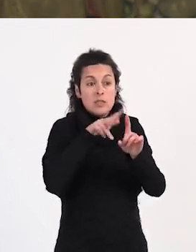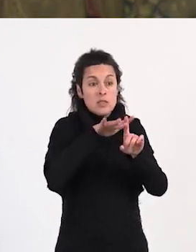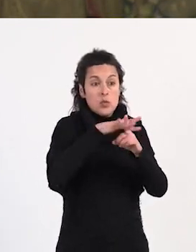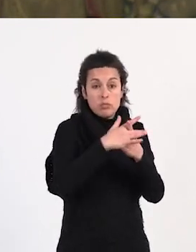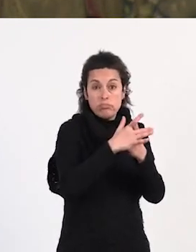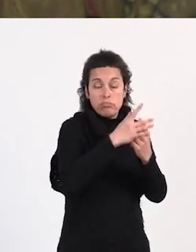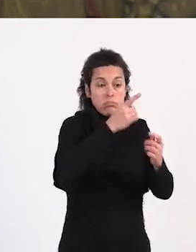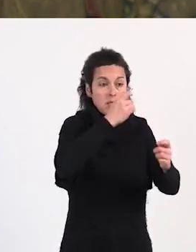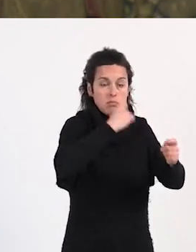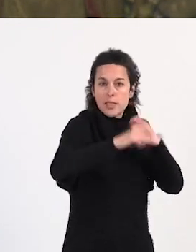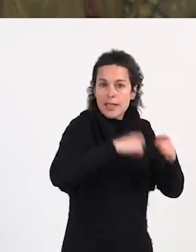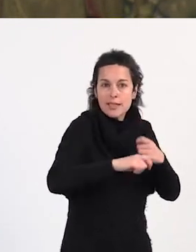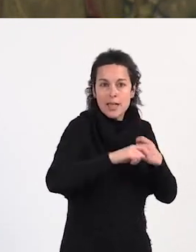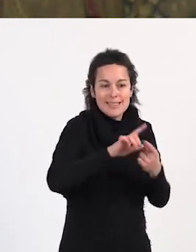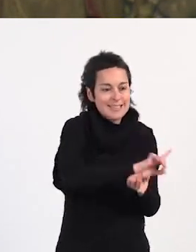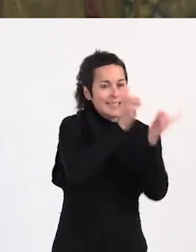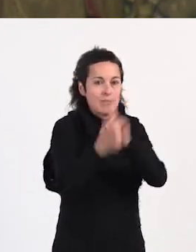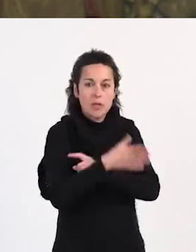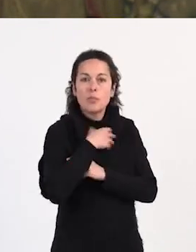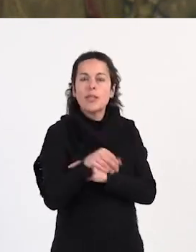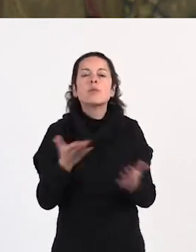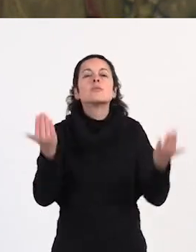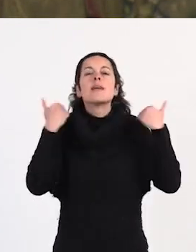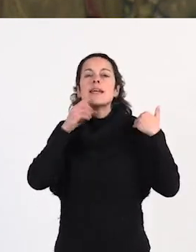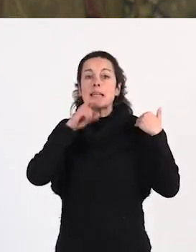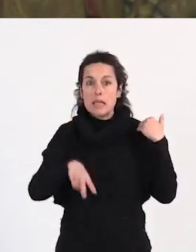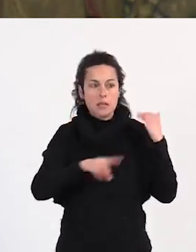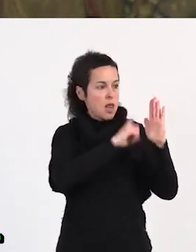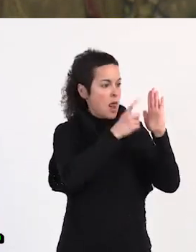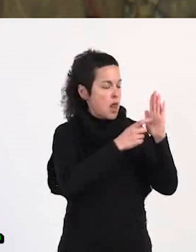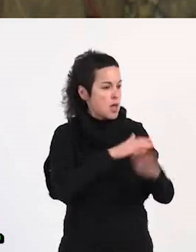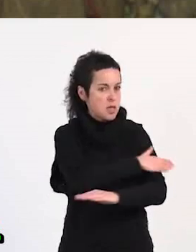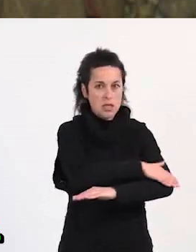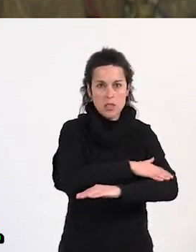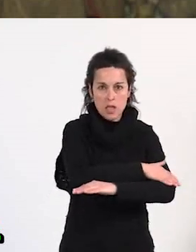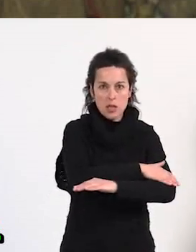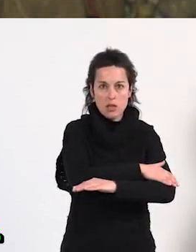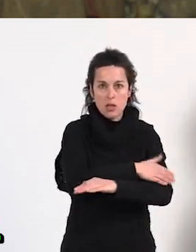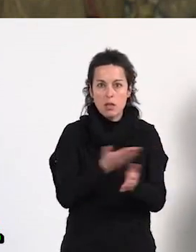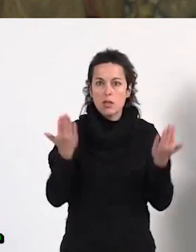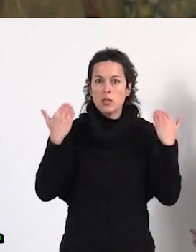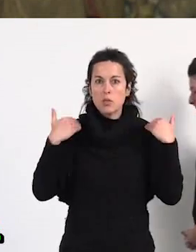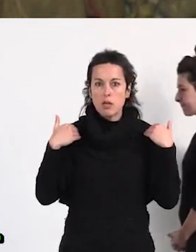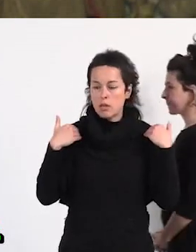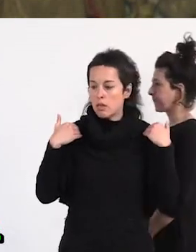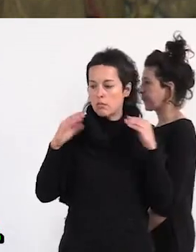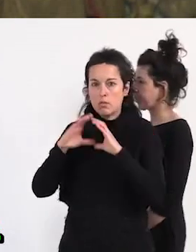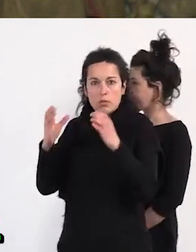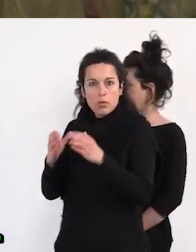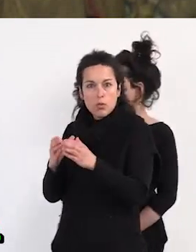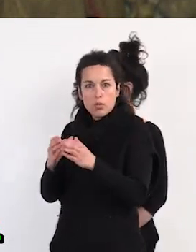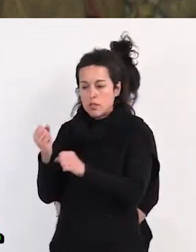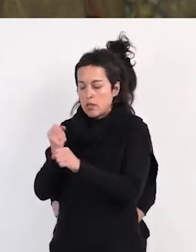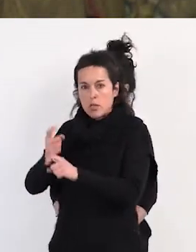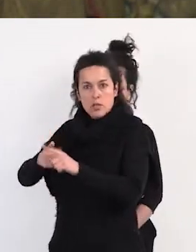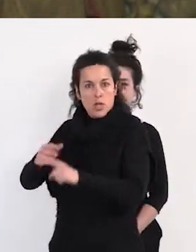responsabilidad de la situación de trata es la responsabilidad del Estado y de las leyes, no es responsabilidad del colectivo de las trabajadoras sexuales